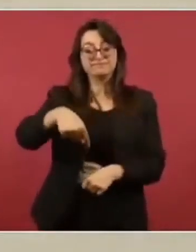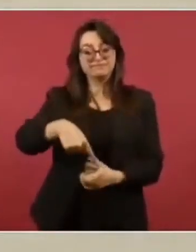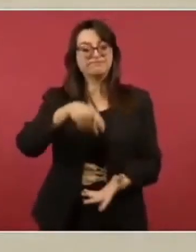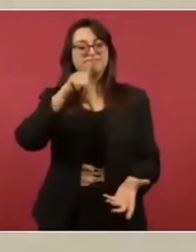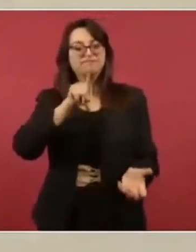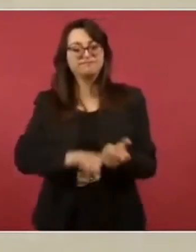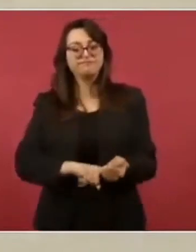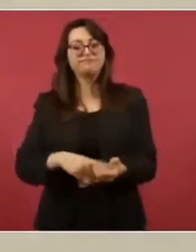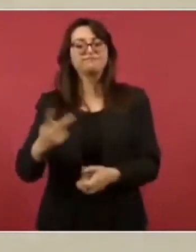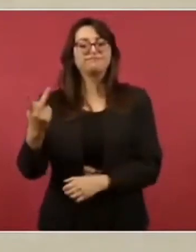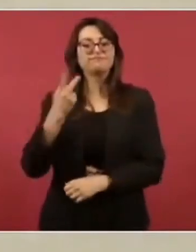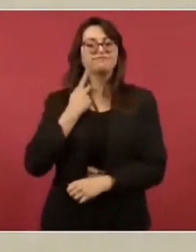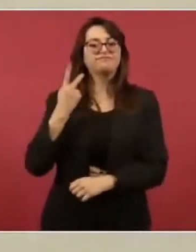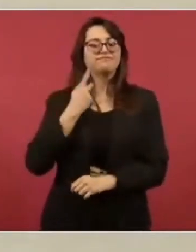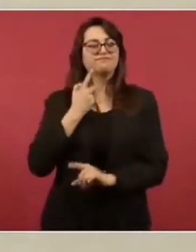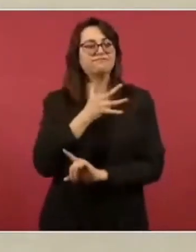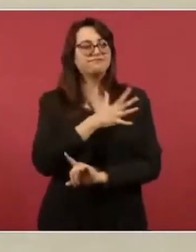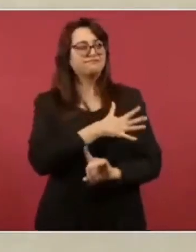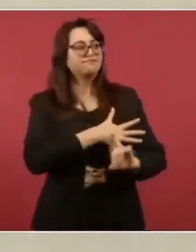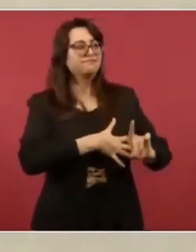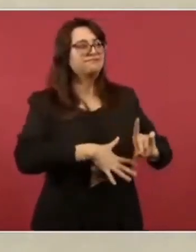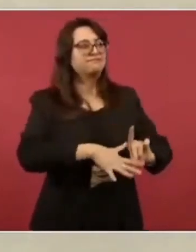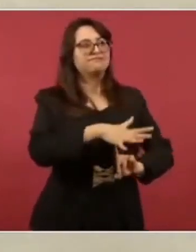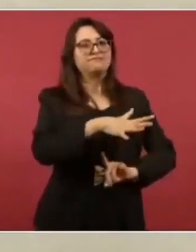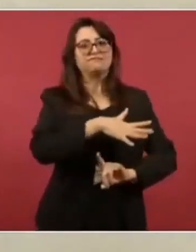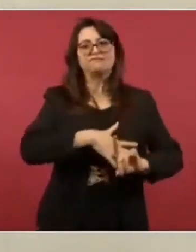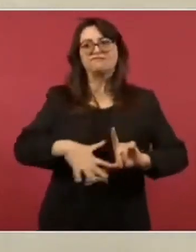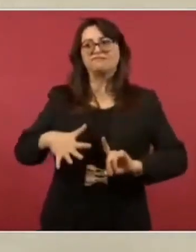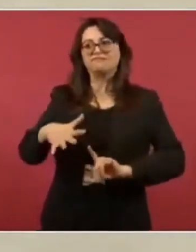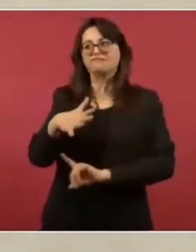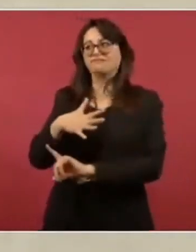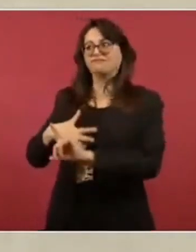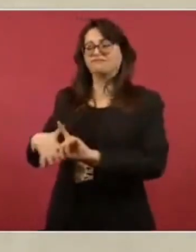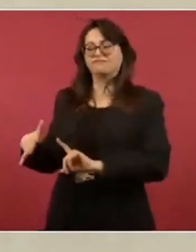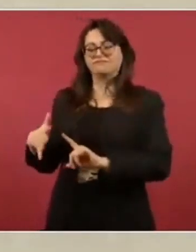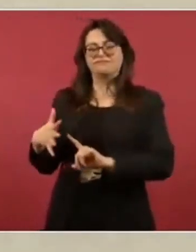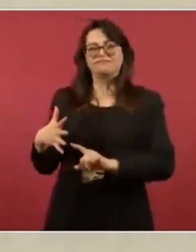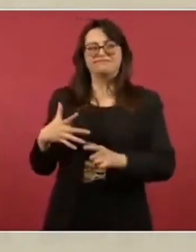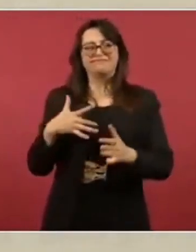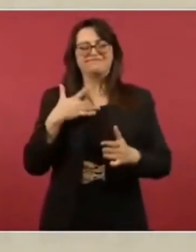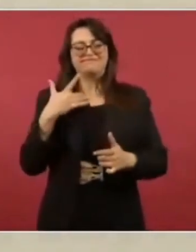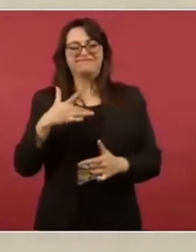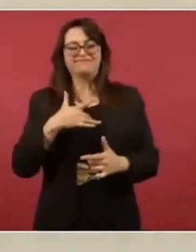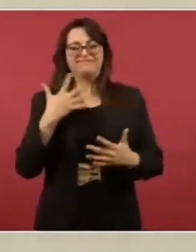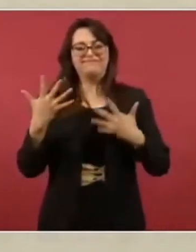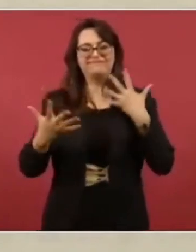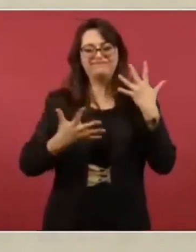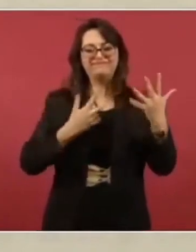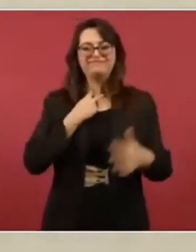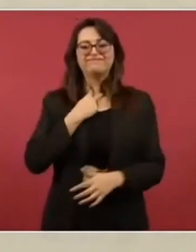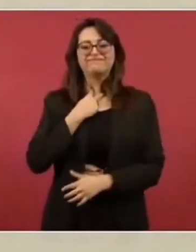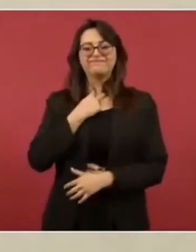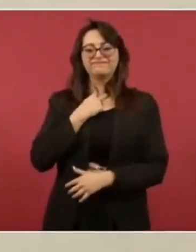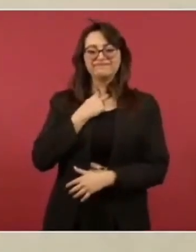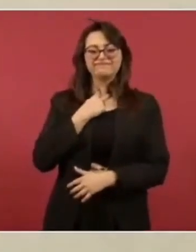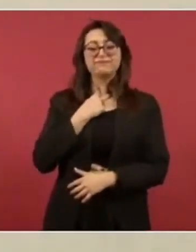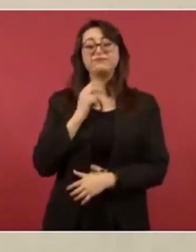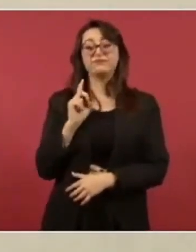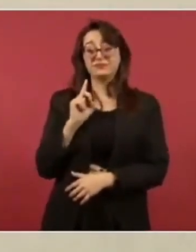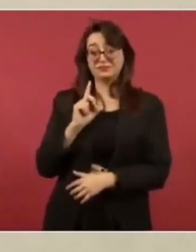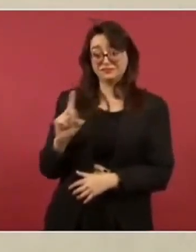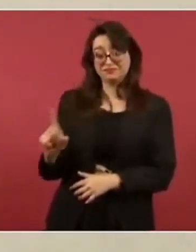la beligerancia de los grupos de derecha. Recuérdese que aún